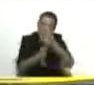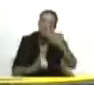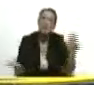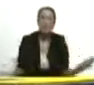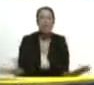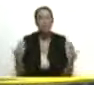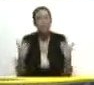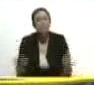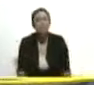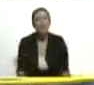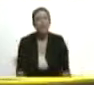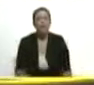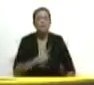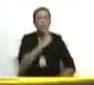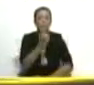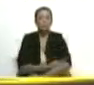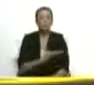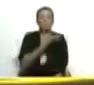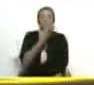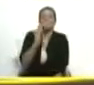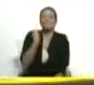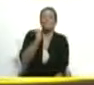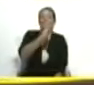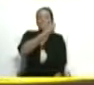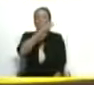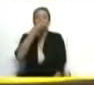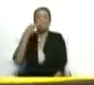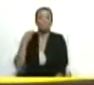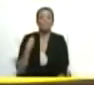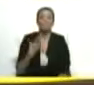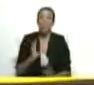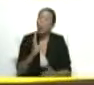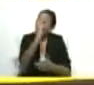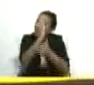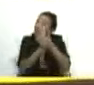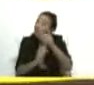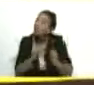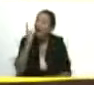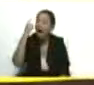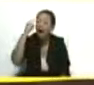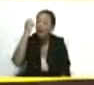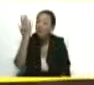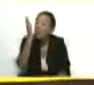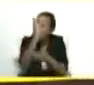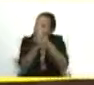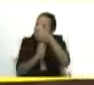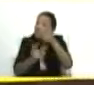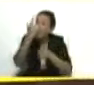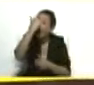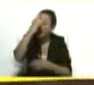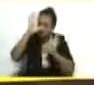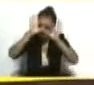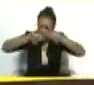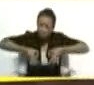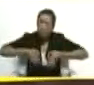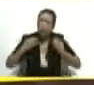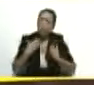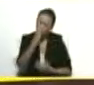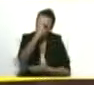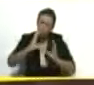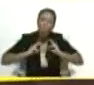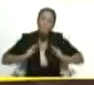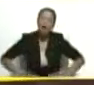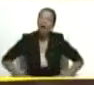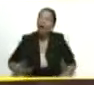Mientras más poder cultivar la humildad de reconocernos seres humanos